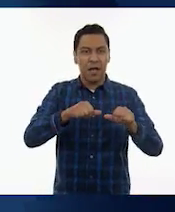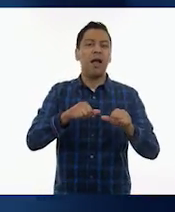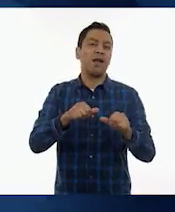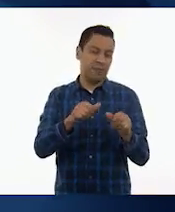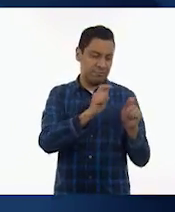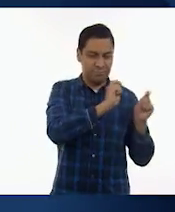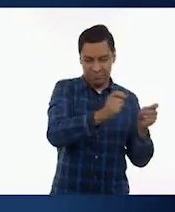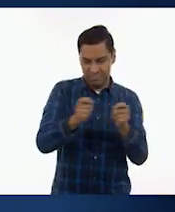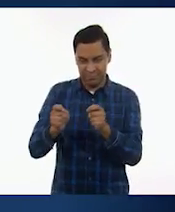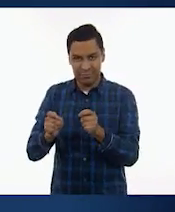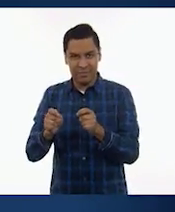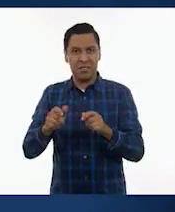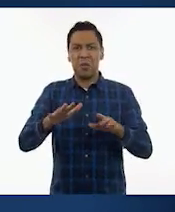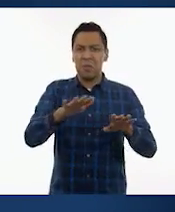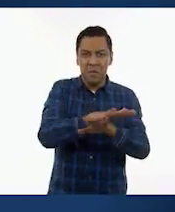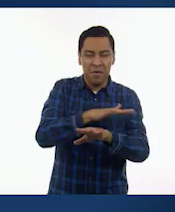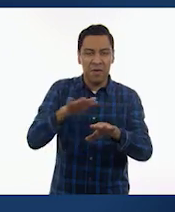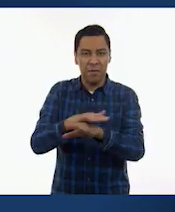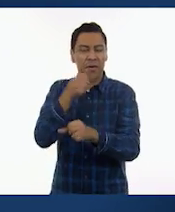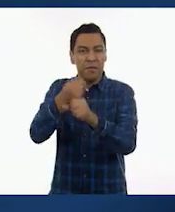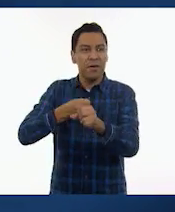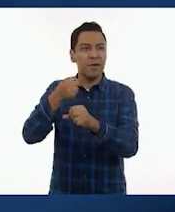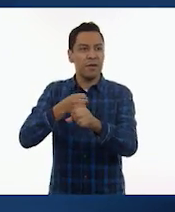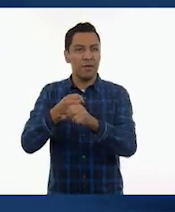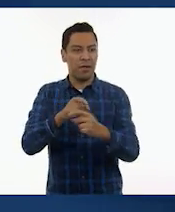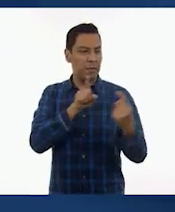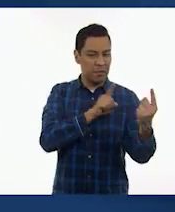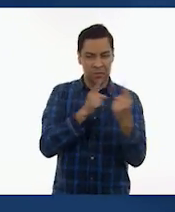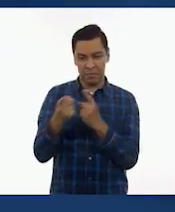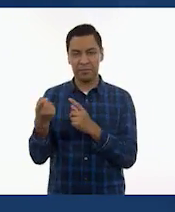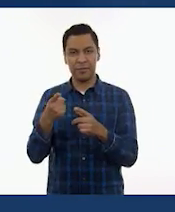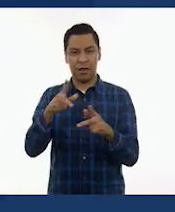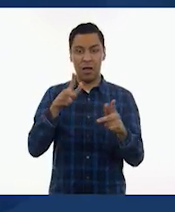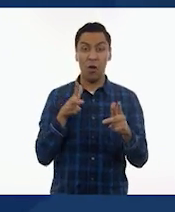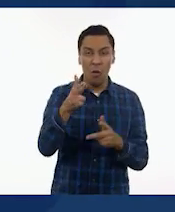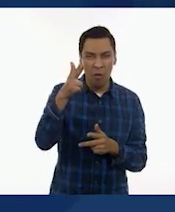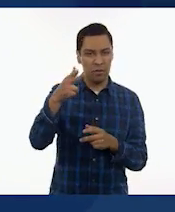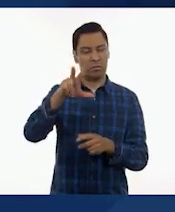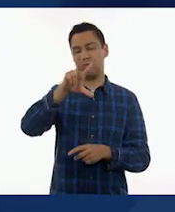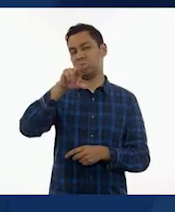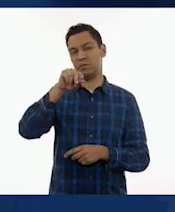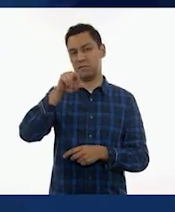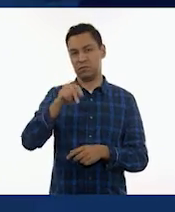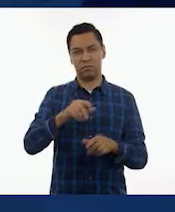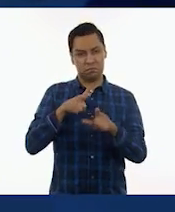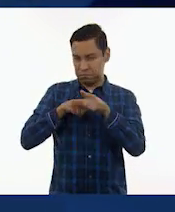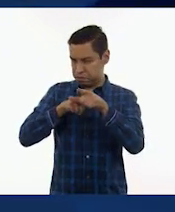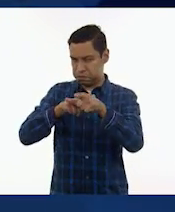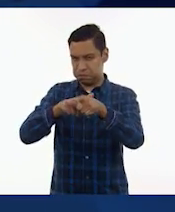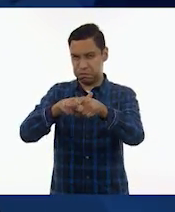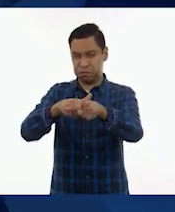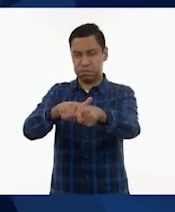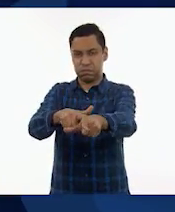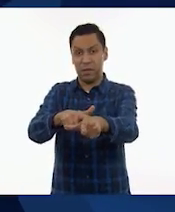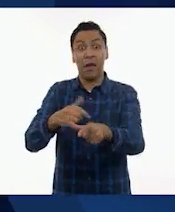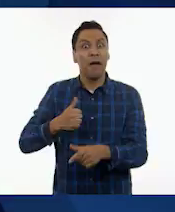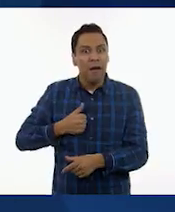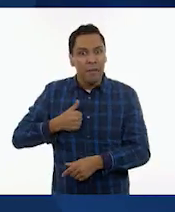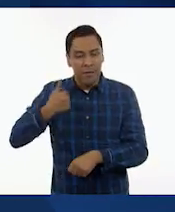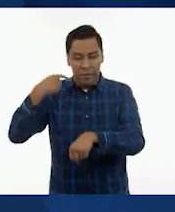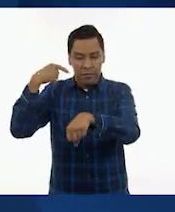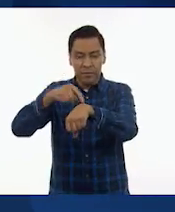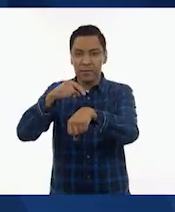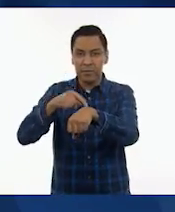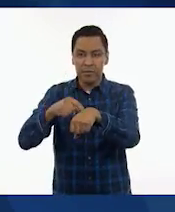y sus coreografías, sin interrupciones y sin hacer ningún corte mientras dura el ensayo. Aquí se aprovecha también para medir el tiempo